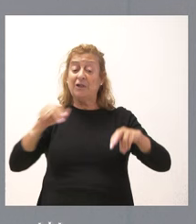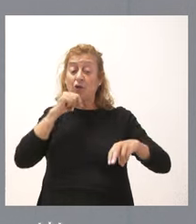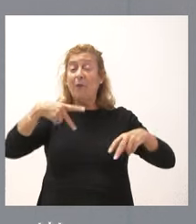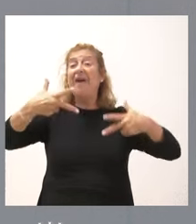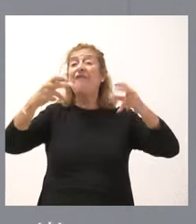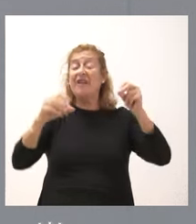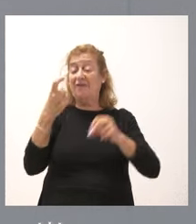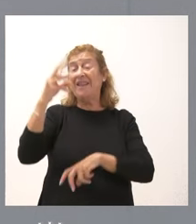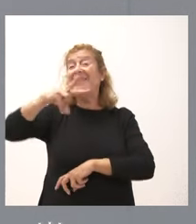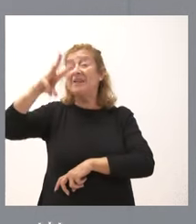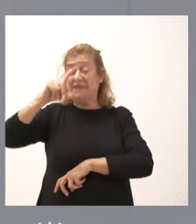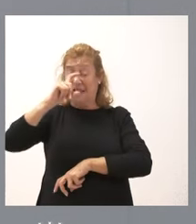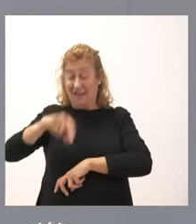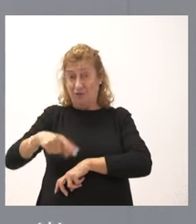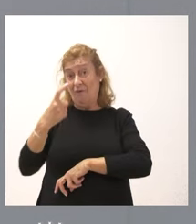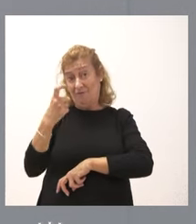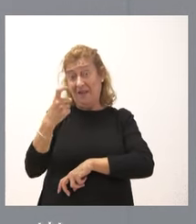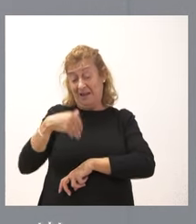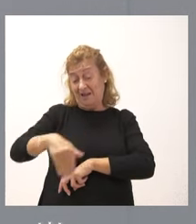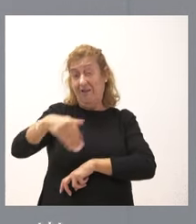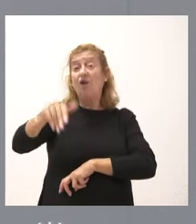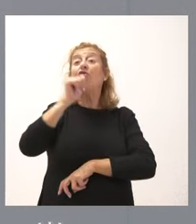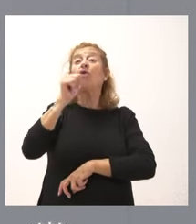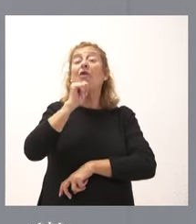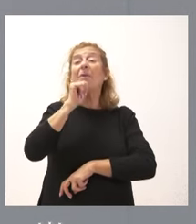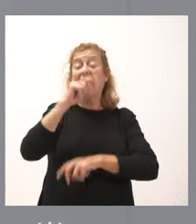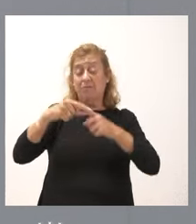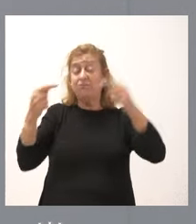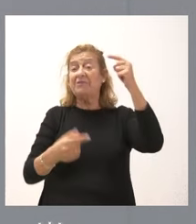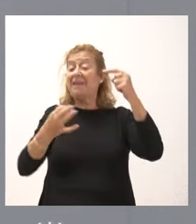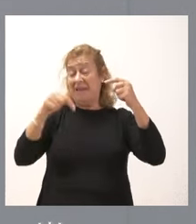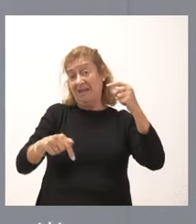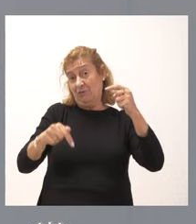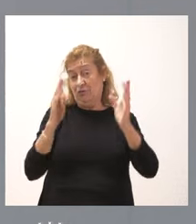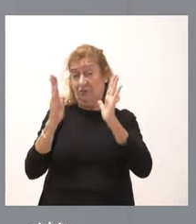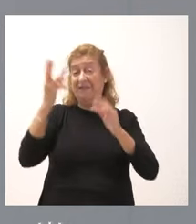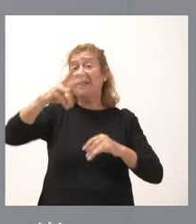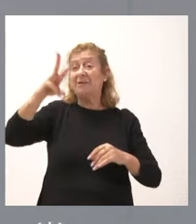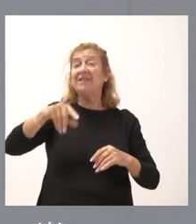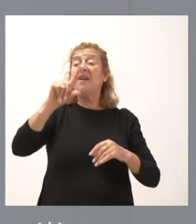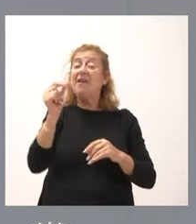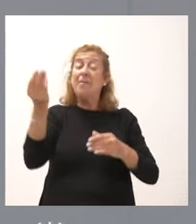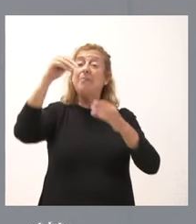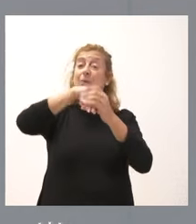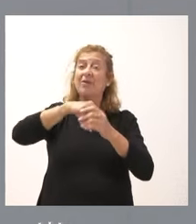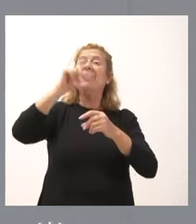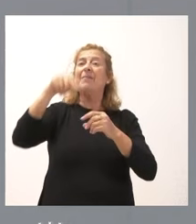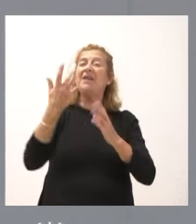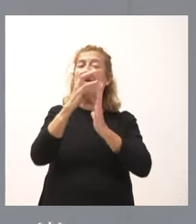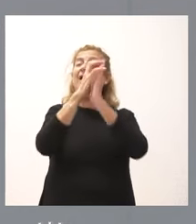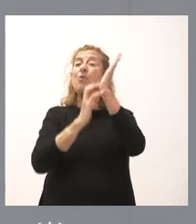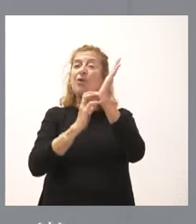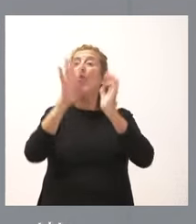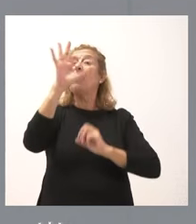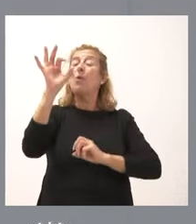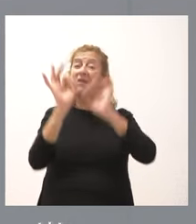último trimestre del año que queda todavía por calcular el déficit correspondiente a este ejercicio. Este importe incluye la aplicación de la reducción del